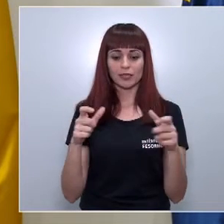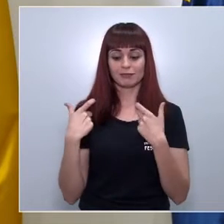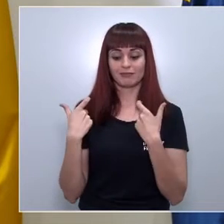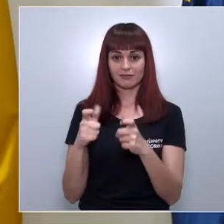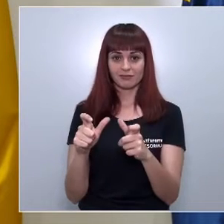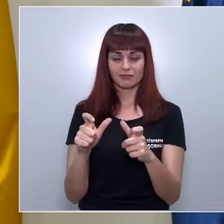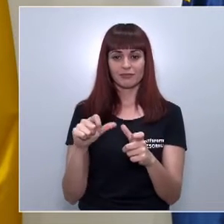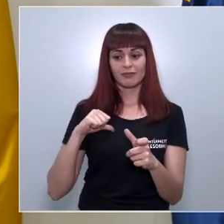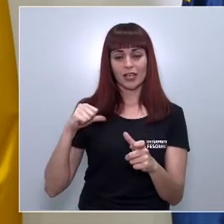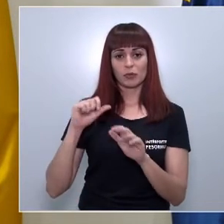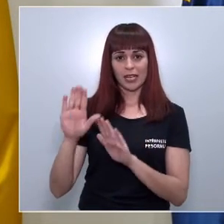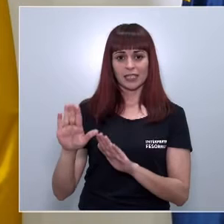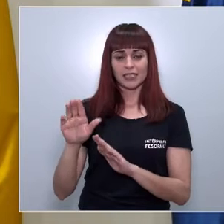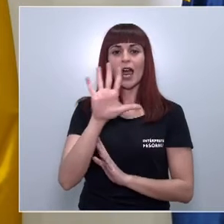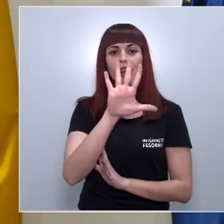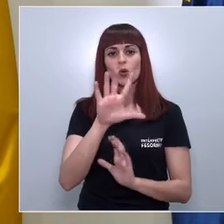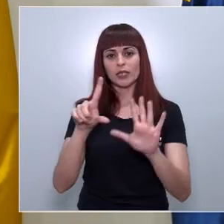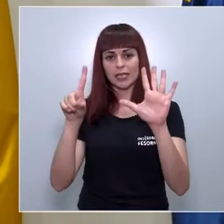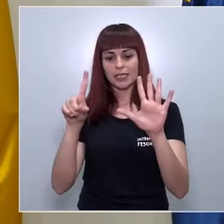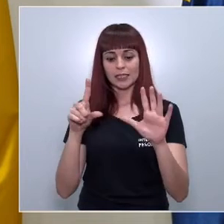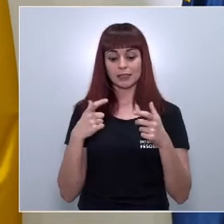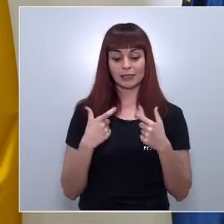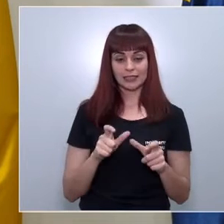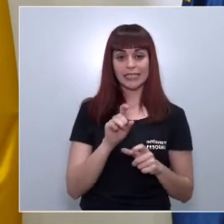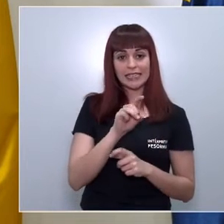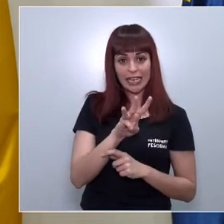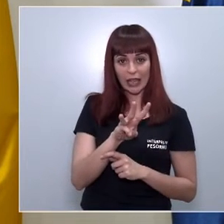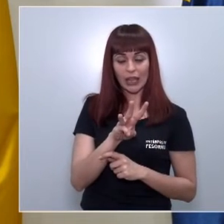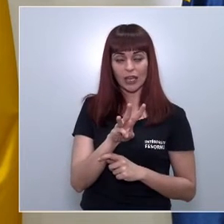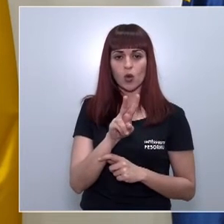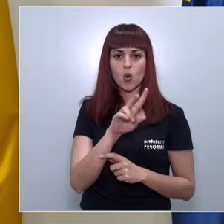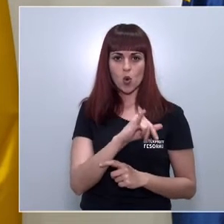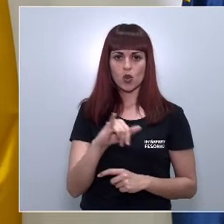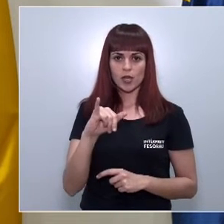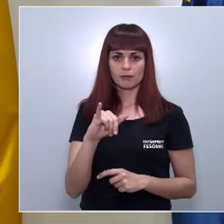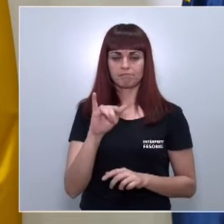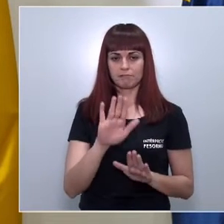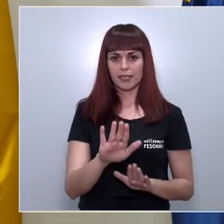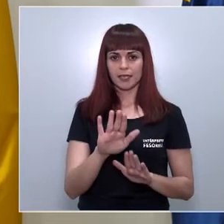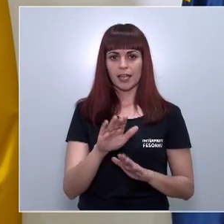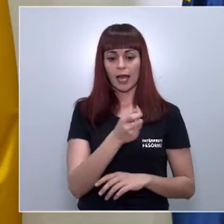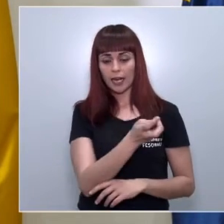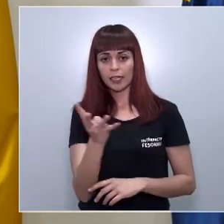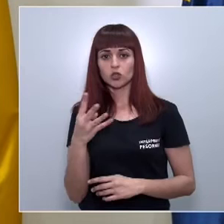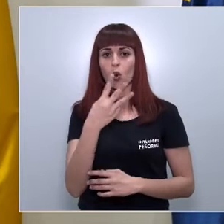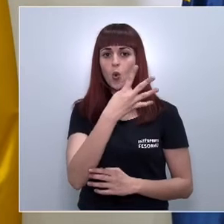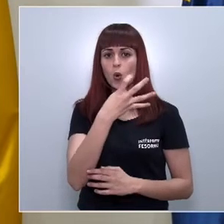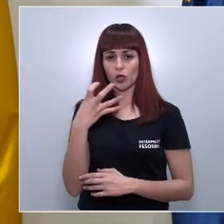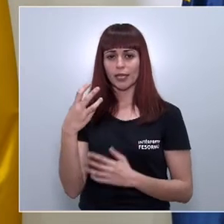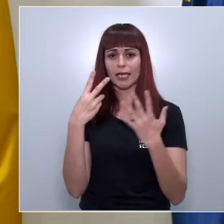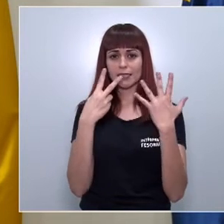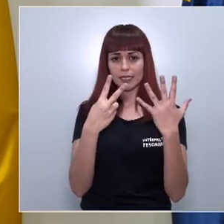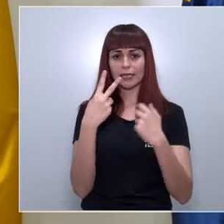ingresadas era de 56, de las cuales 13 están ingresadas en cuidados intensivos. El resto, 472